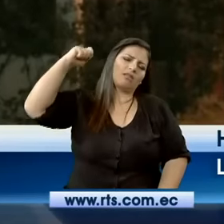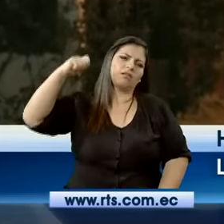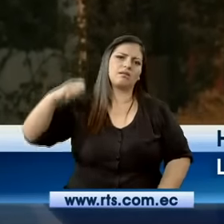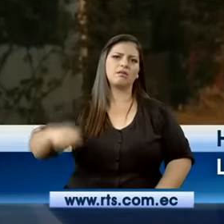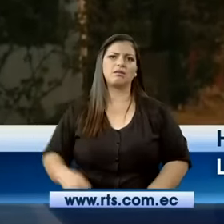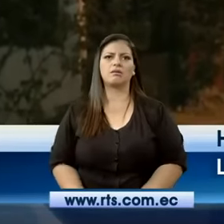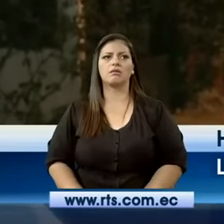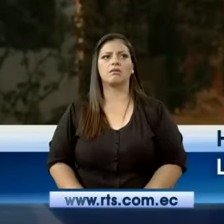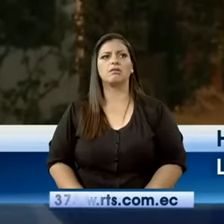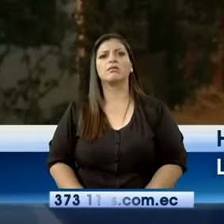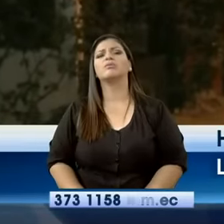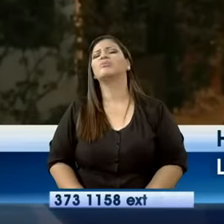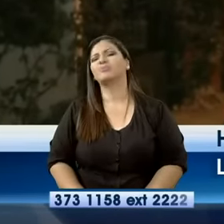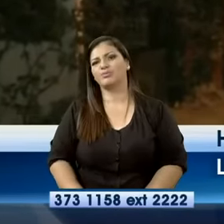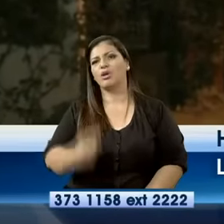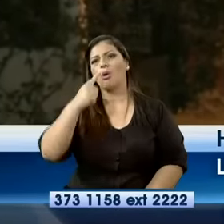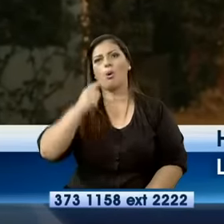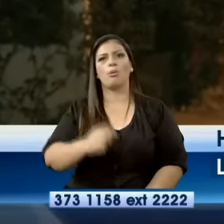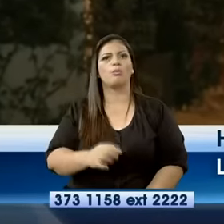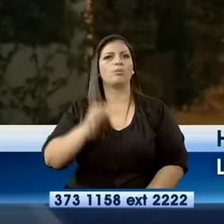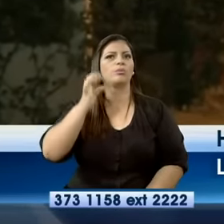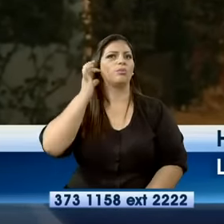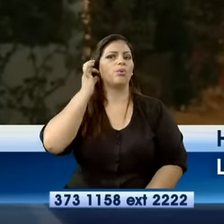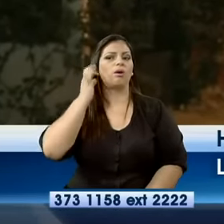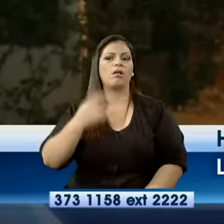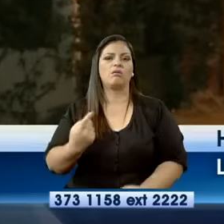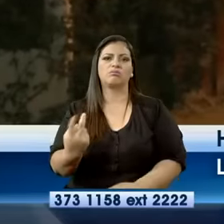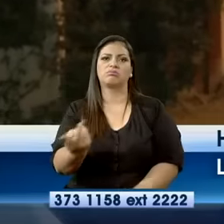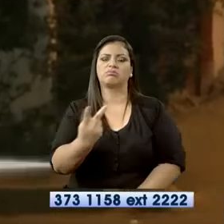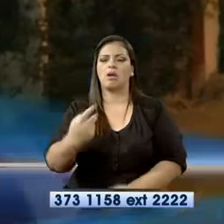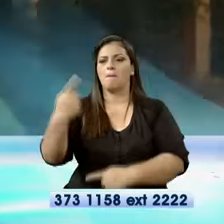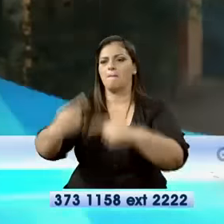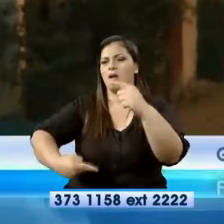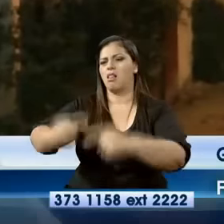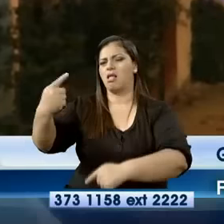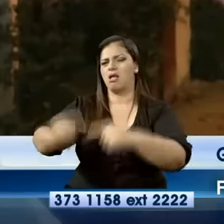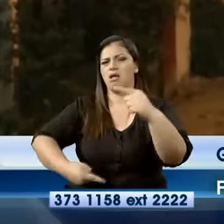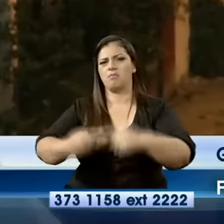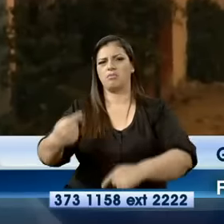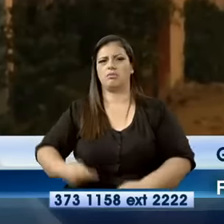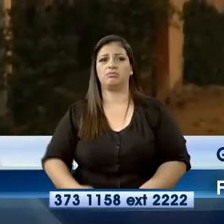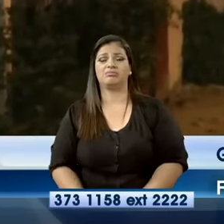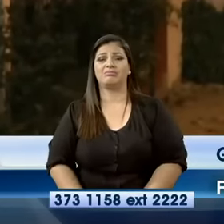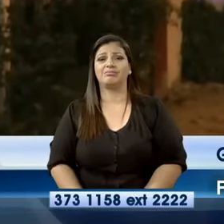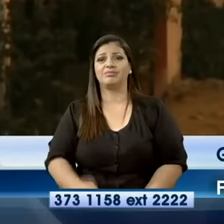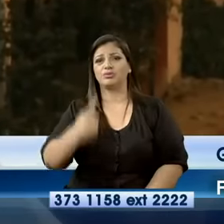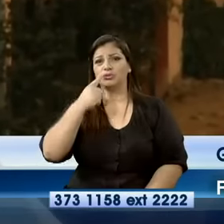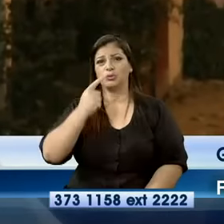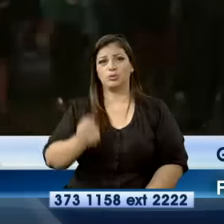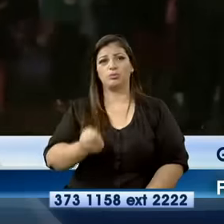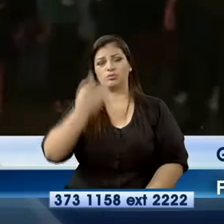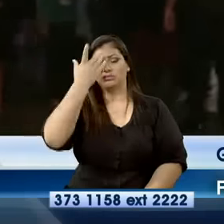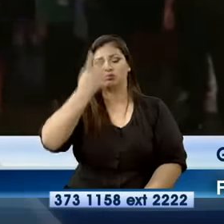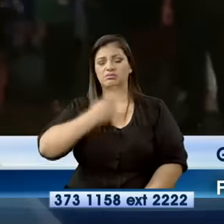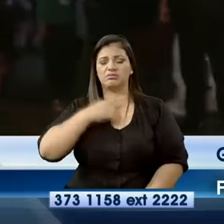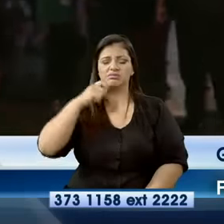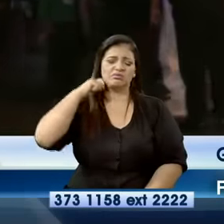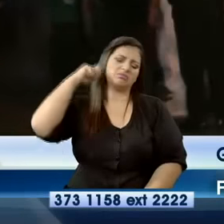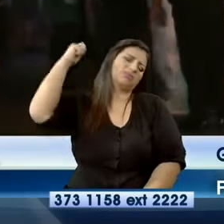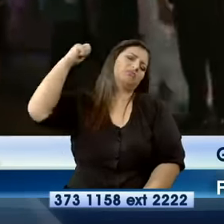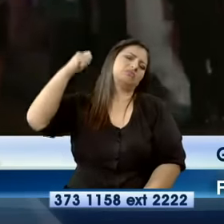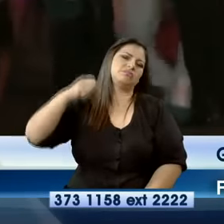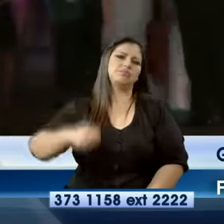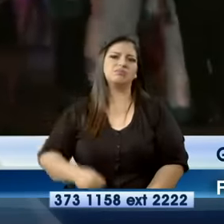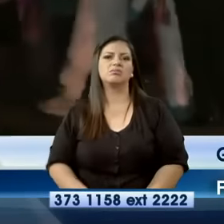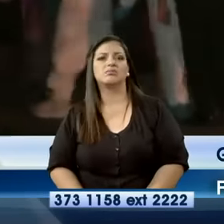de violencia intrafamiliar. Lastimosamente, la riña ha acabado con el suicidio del presunto agresor. Asombrados por lo